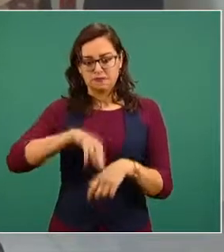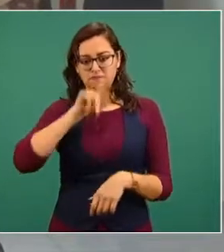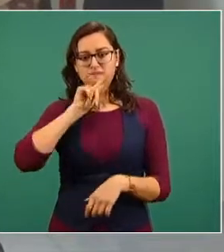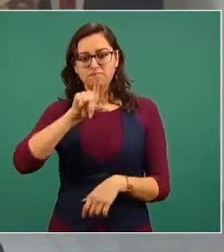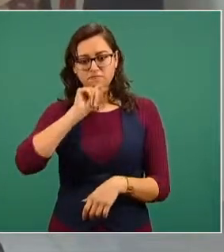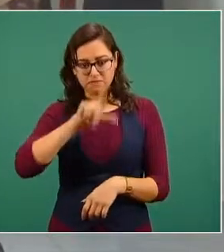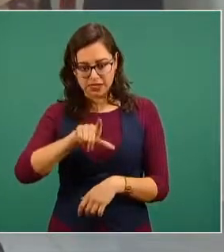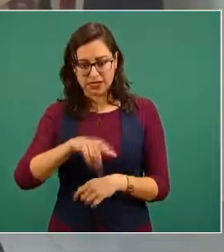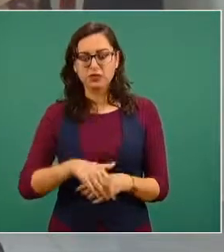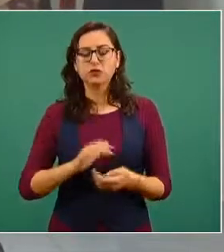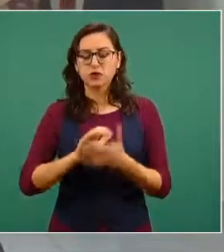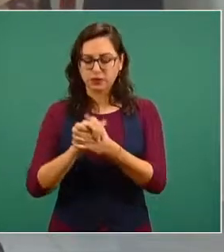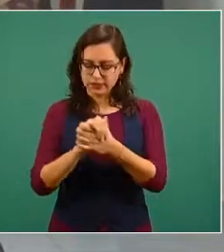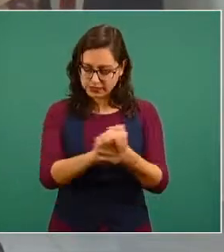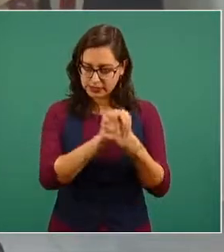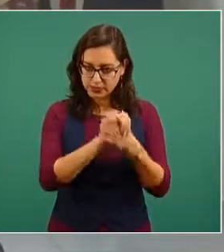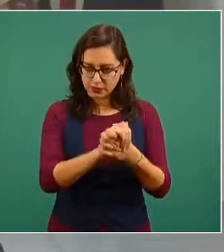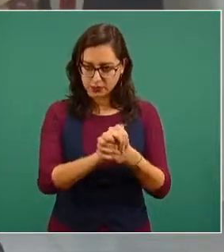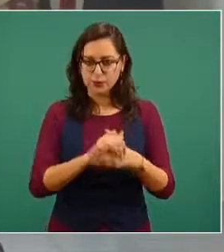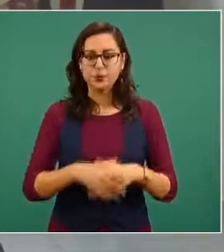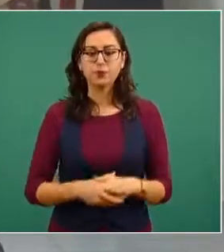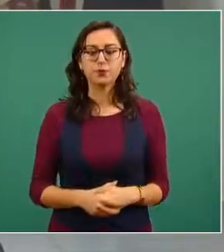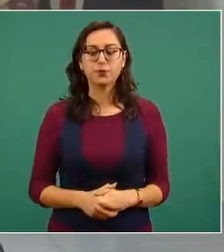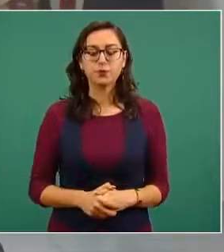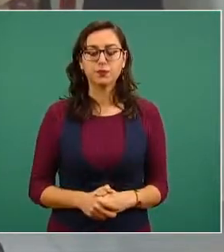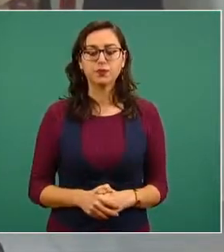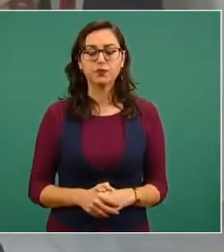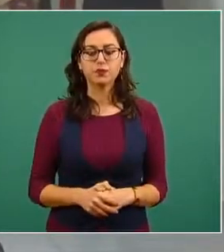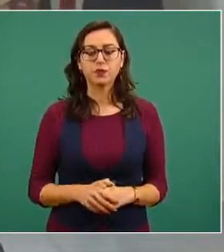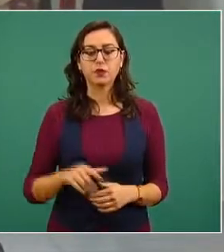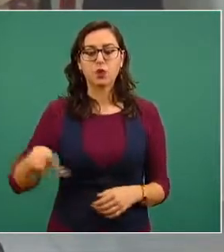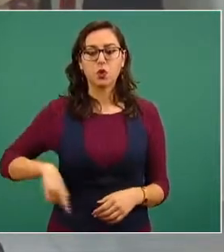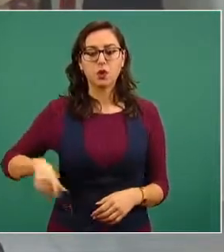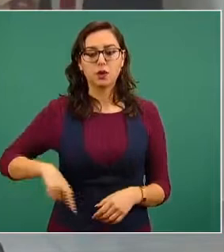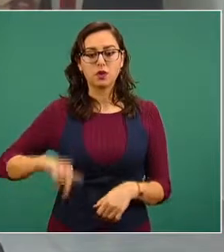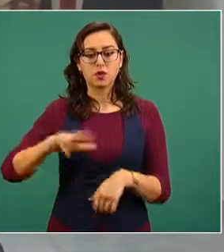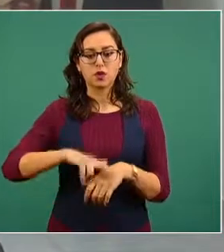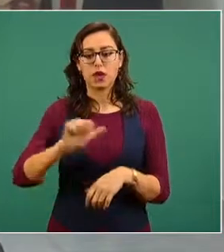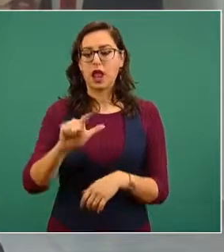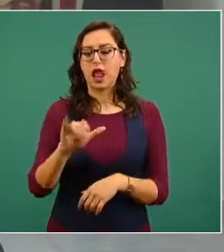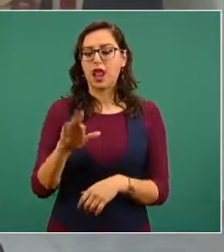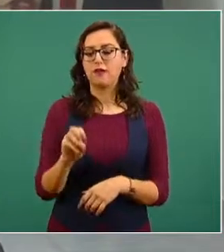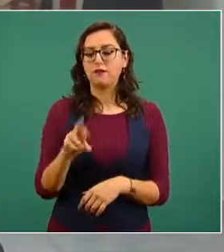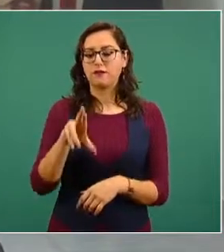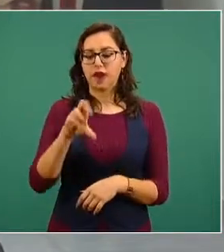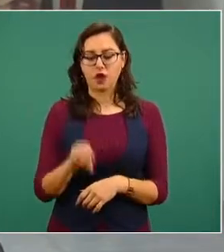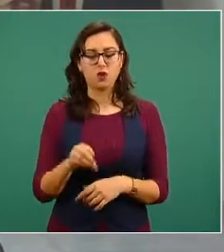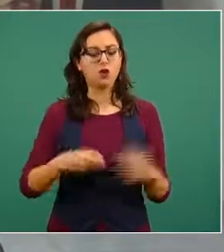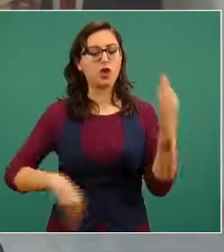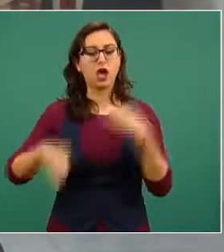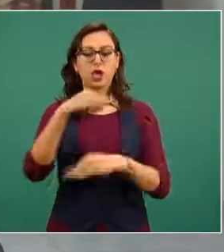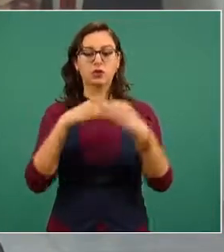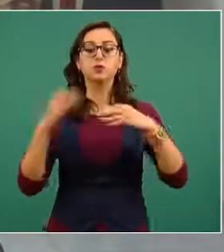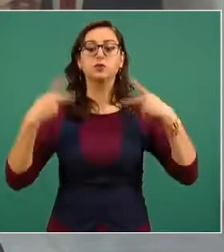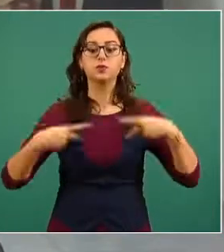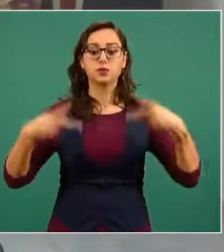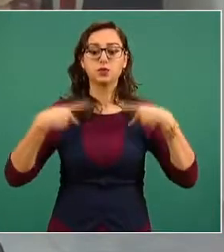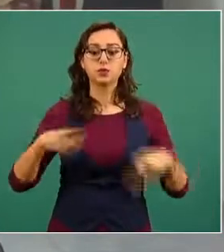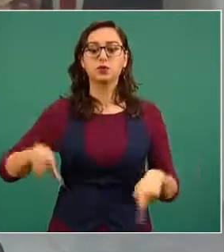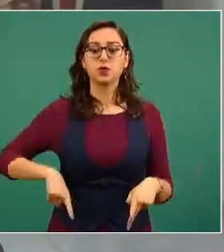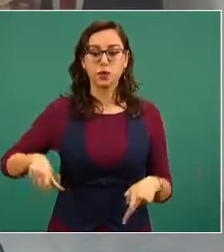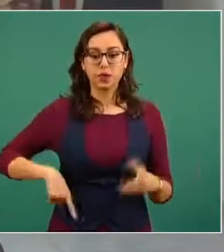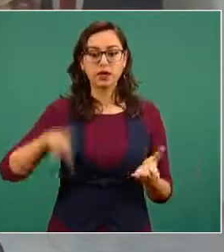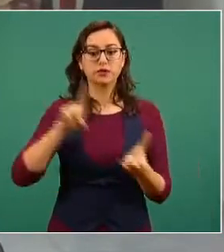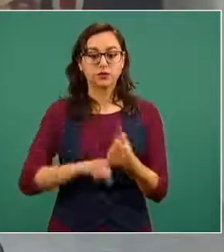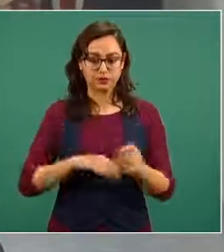al gobernador Enrique Alfaro y a todos los trabajadores al servicio del